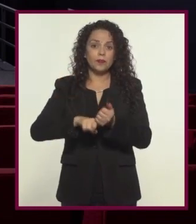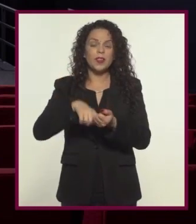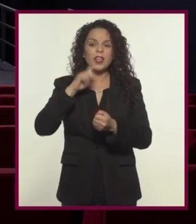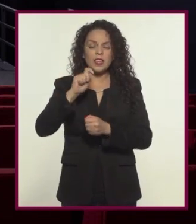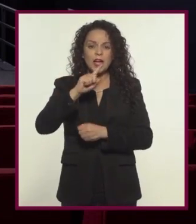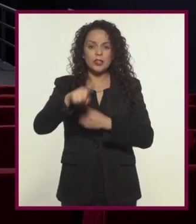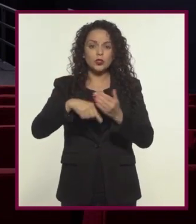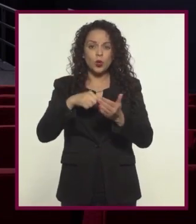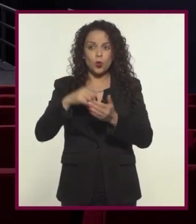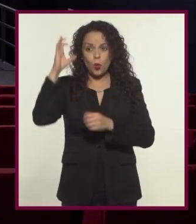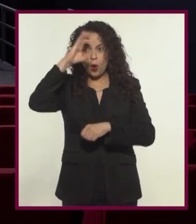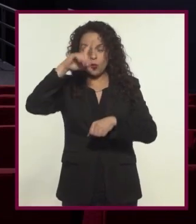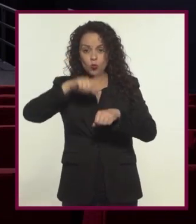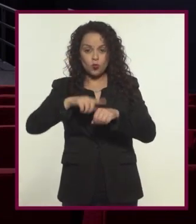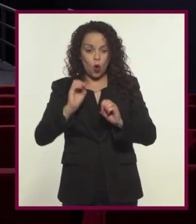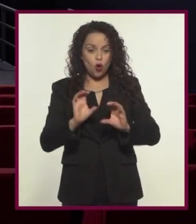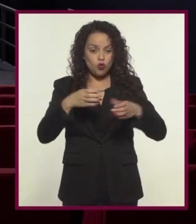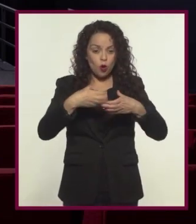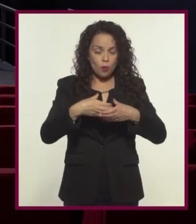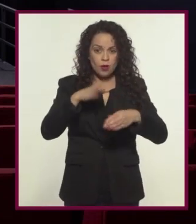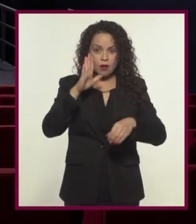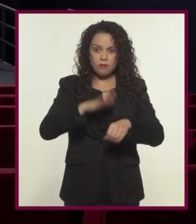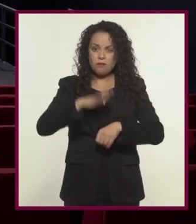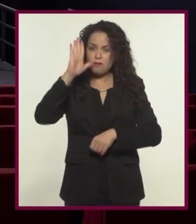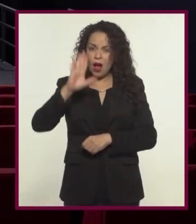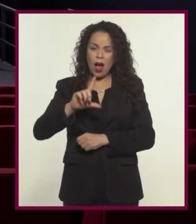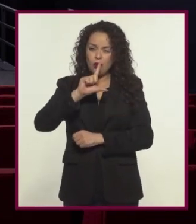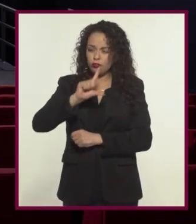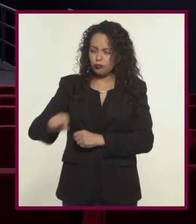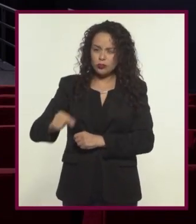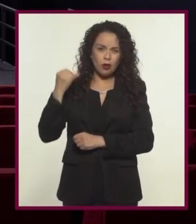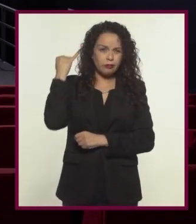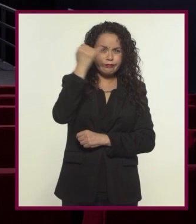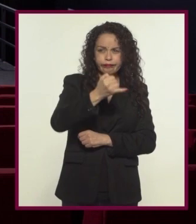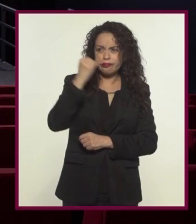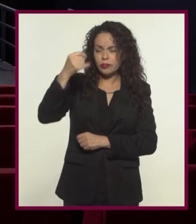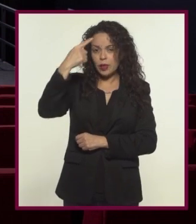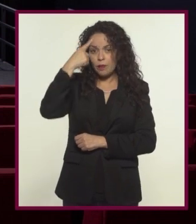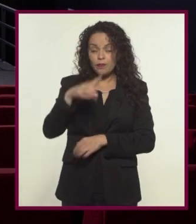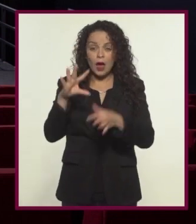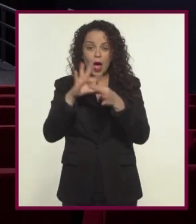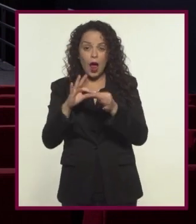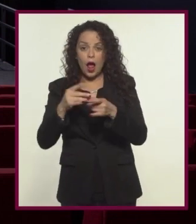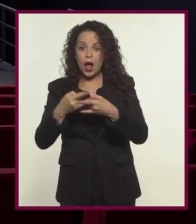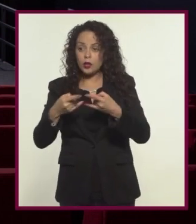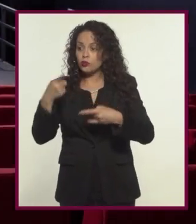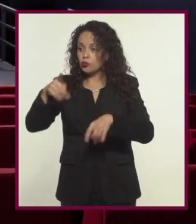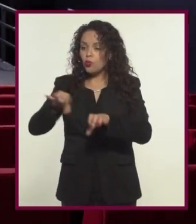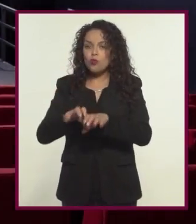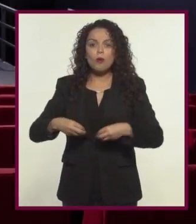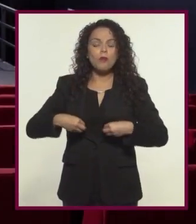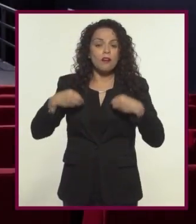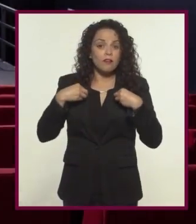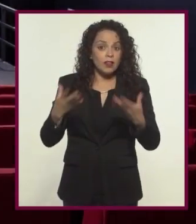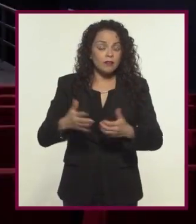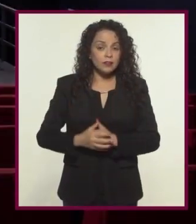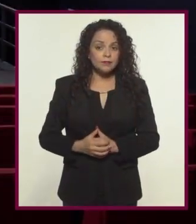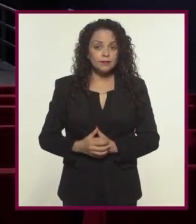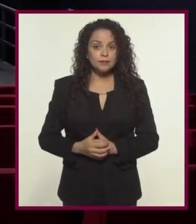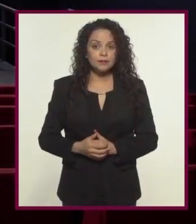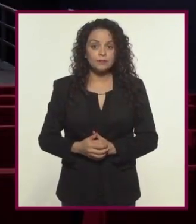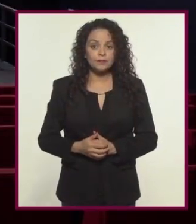Theroux quien se adentra en algunas de las subculturas o comunidades más marginales de la sociedad para contar el modo en el que viven